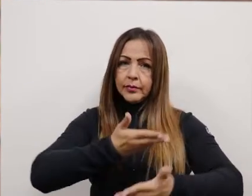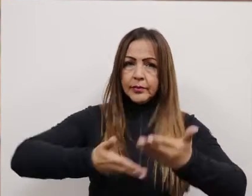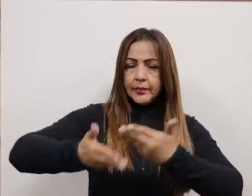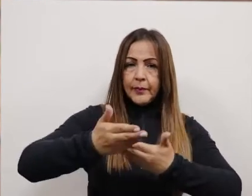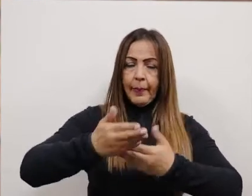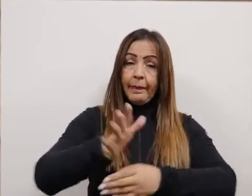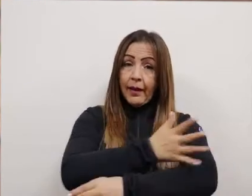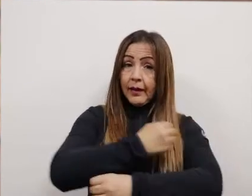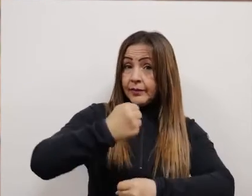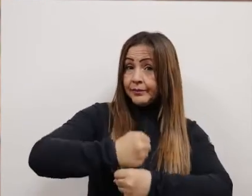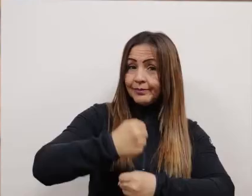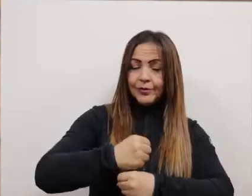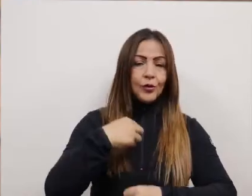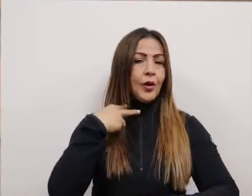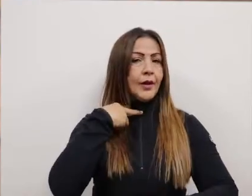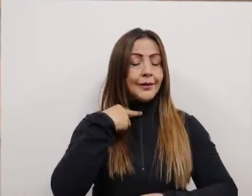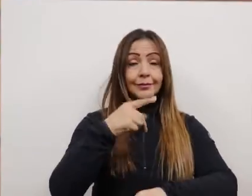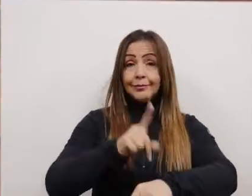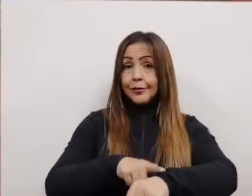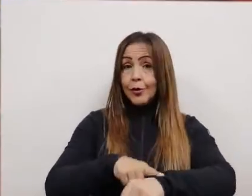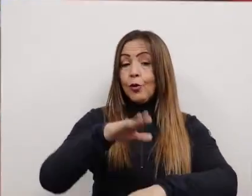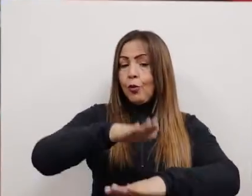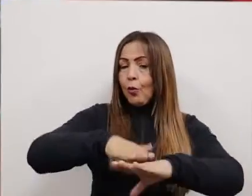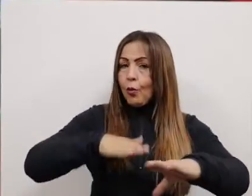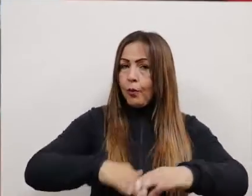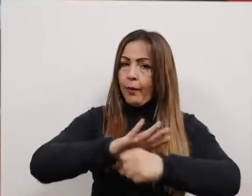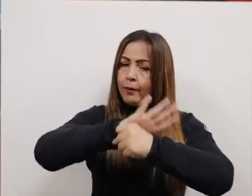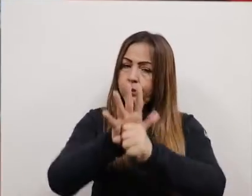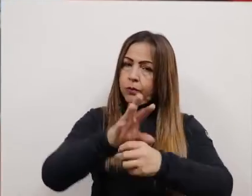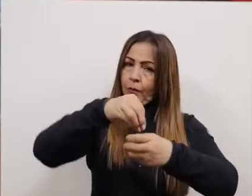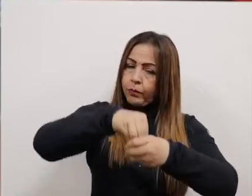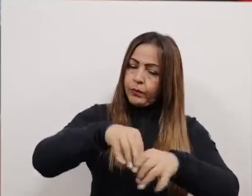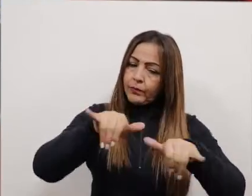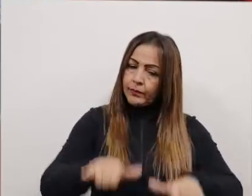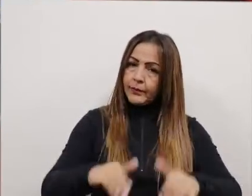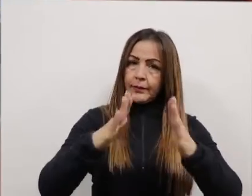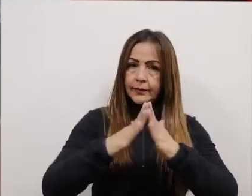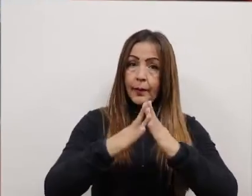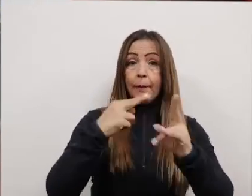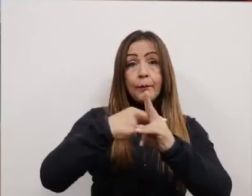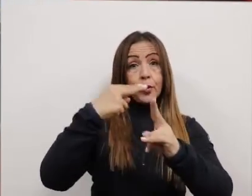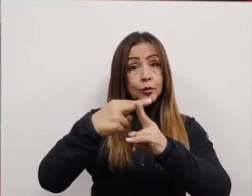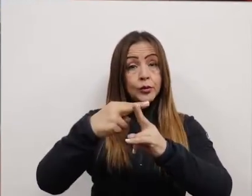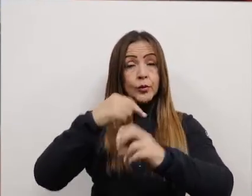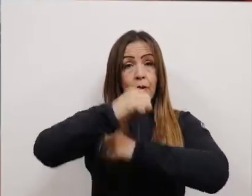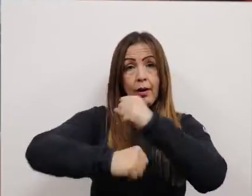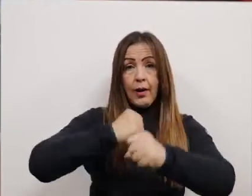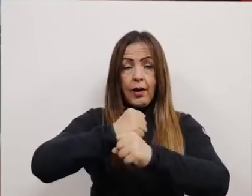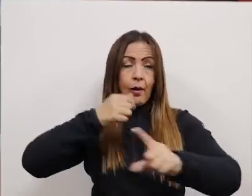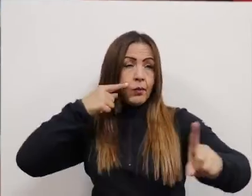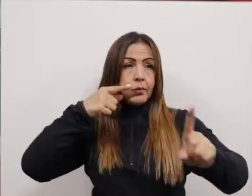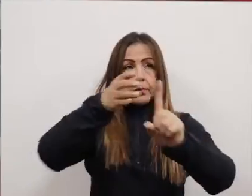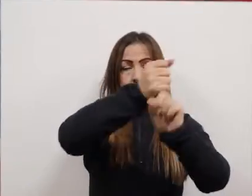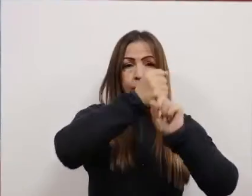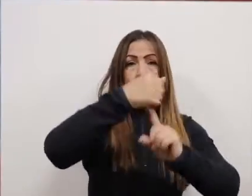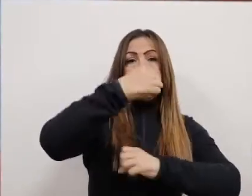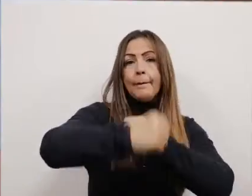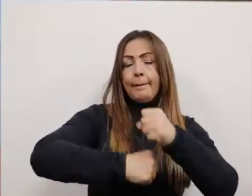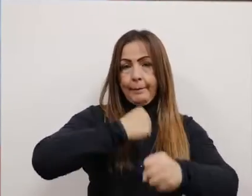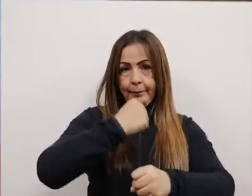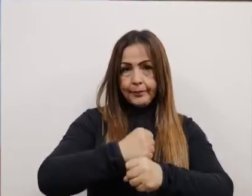relacionados con la convivencia y todas las gestiones que no se pudieron hacer en razón al confinamiento son un reto para el próximo año.